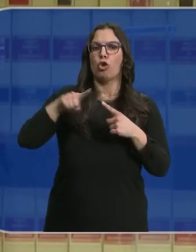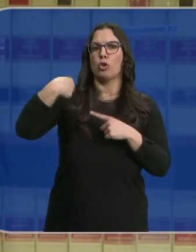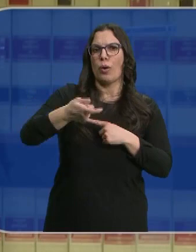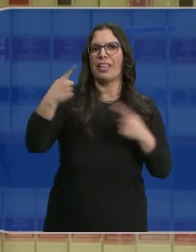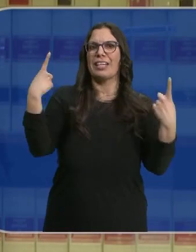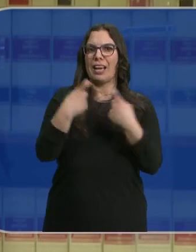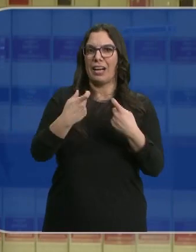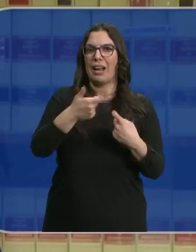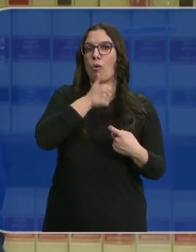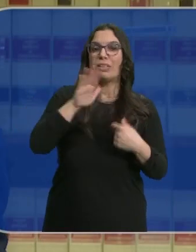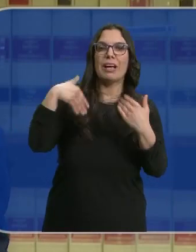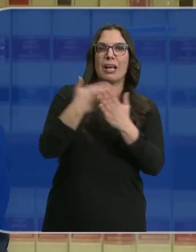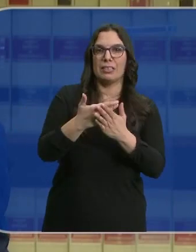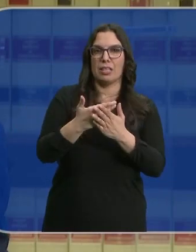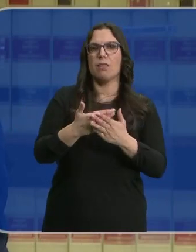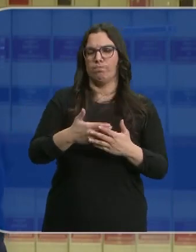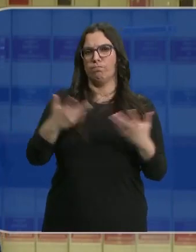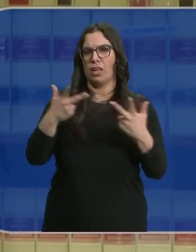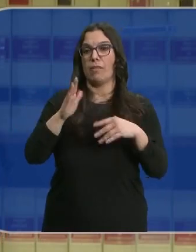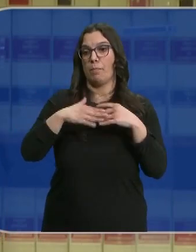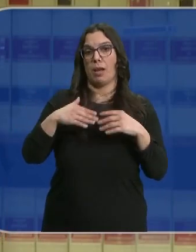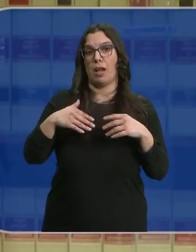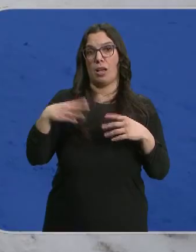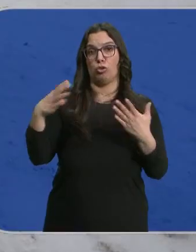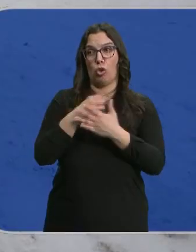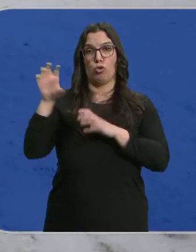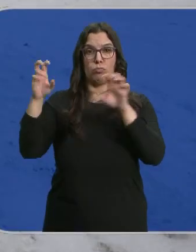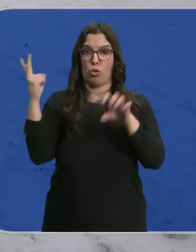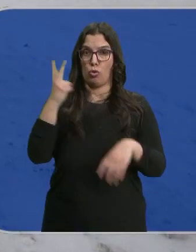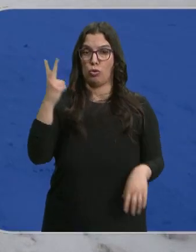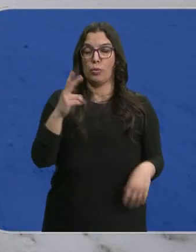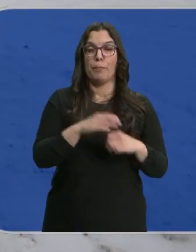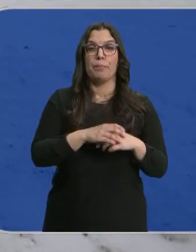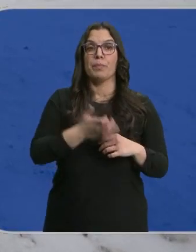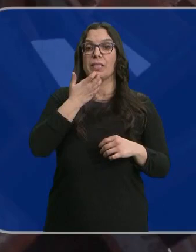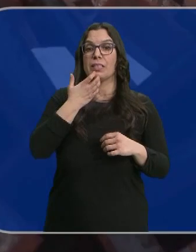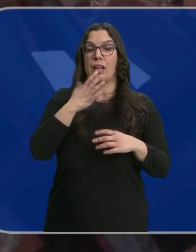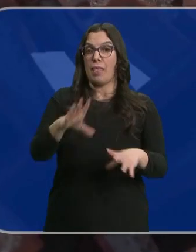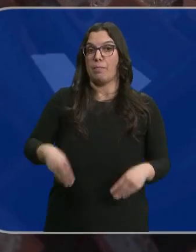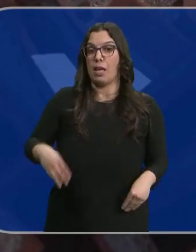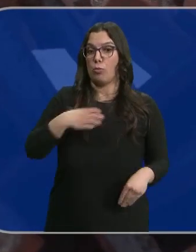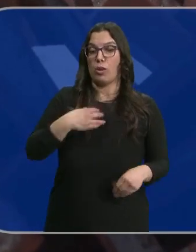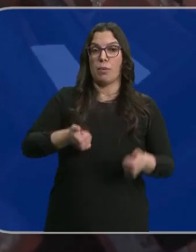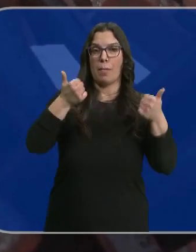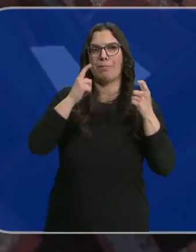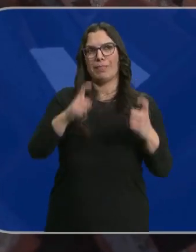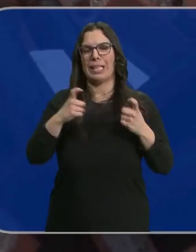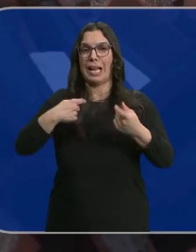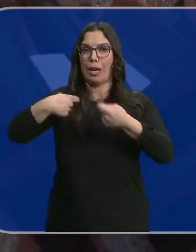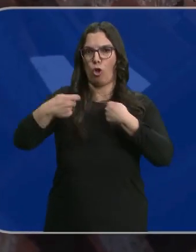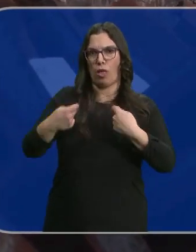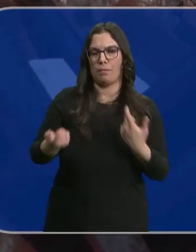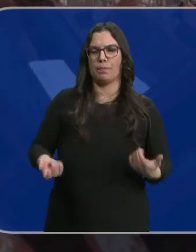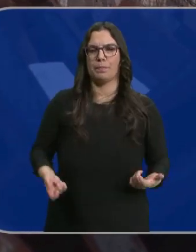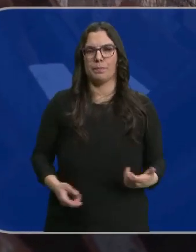de la guerra? Y los costes están siendo muy altos para todas las partes. Y quien no pueda seguir asumiéndolos podría buscar una negociación.